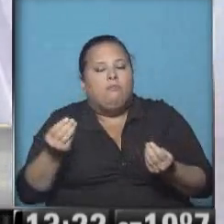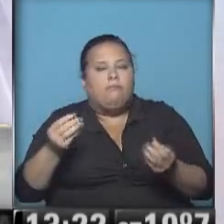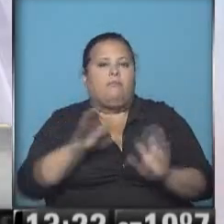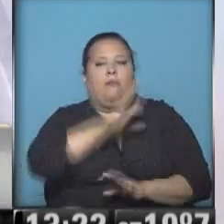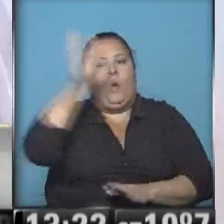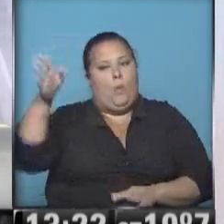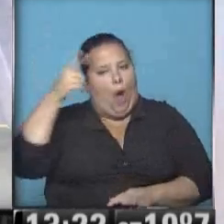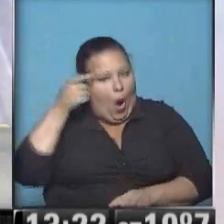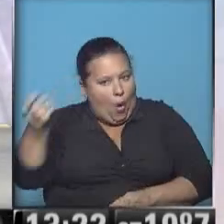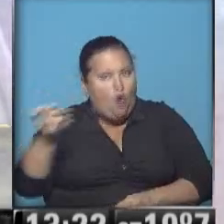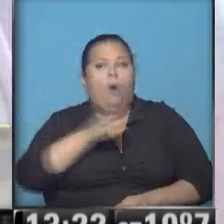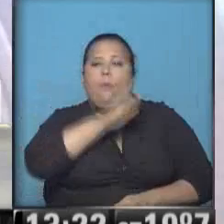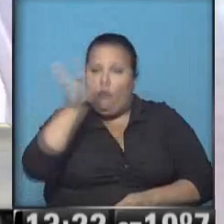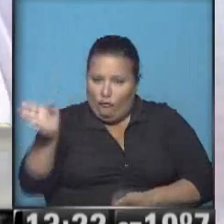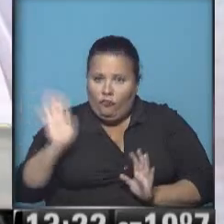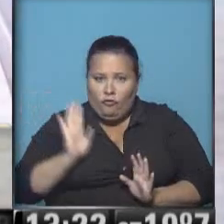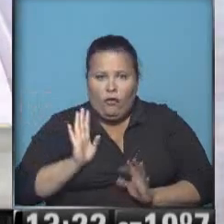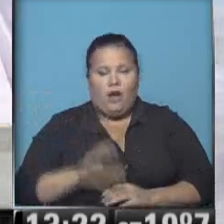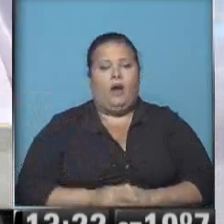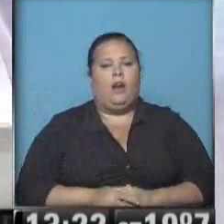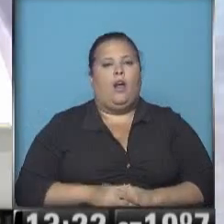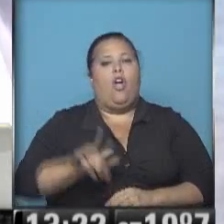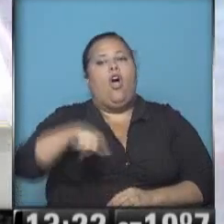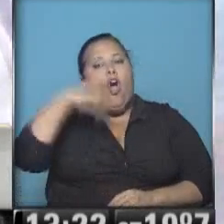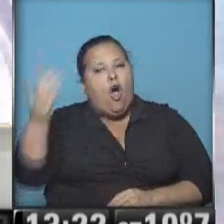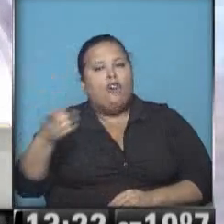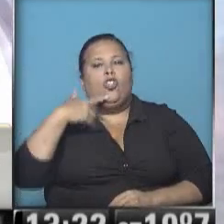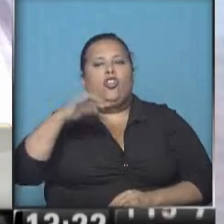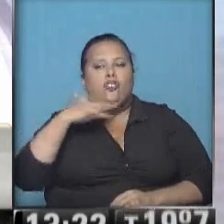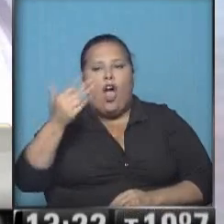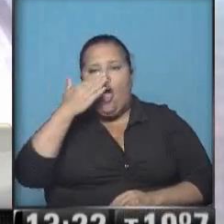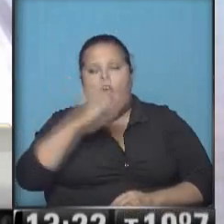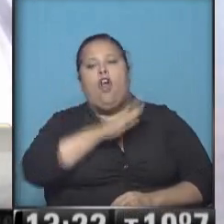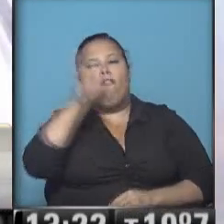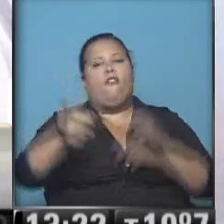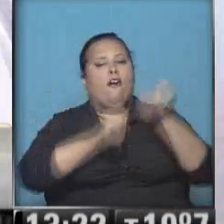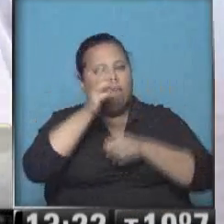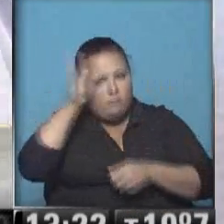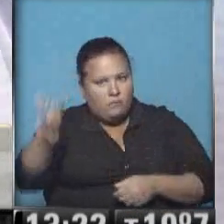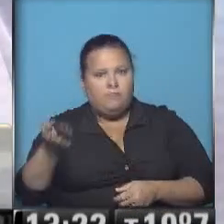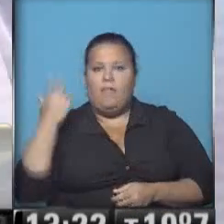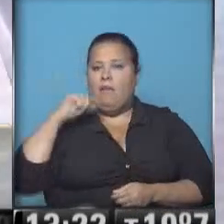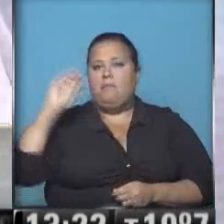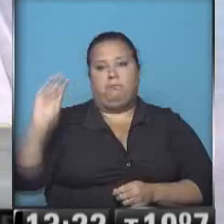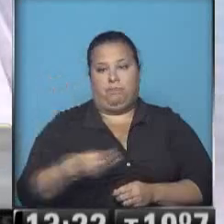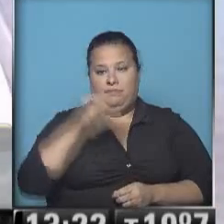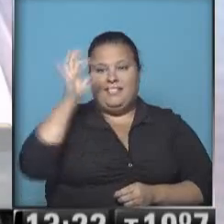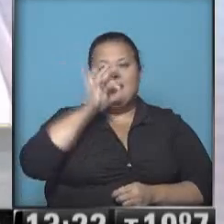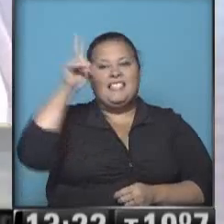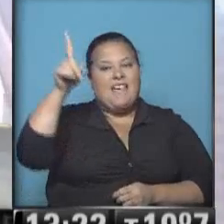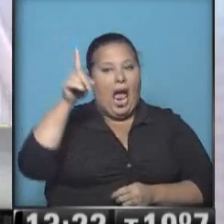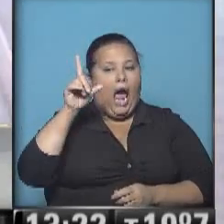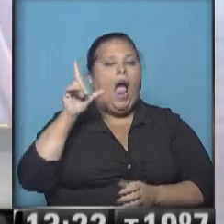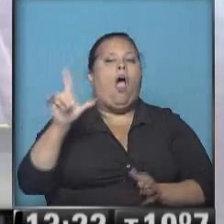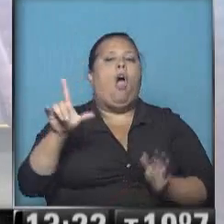Ir a la justicia. Lo ha hecho, por ejemplo, otro sojero cordobés, una empresa cordobesa y acaba de perder en el Chaco en un fallo